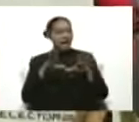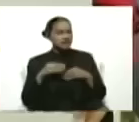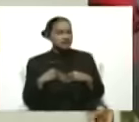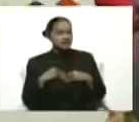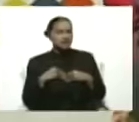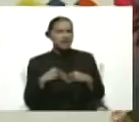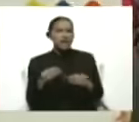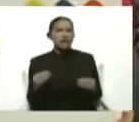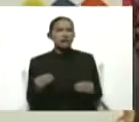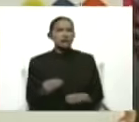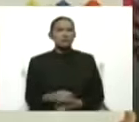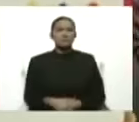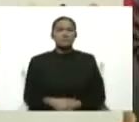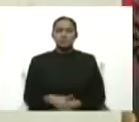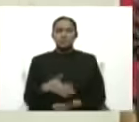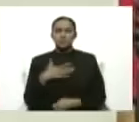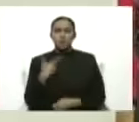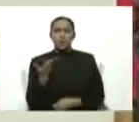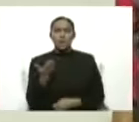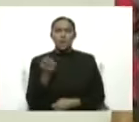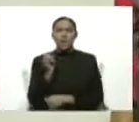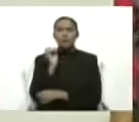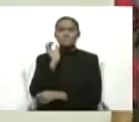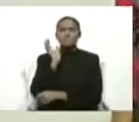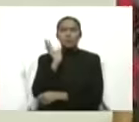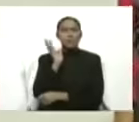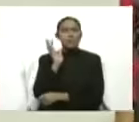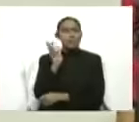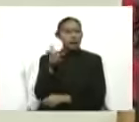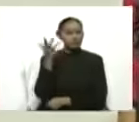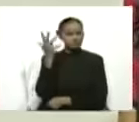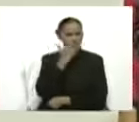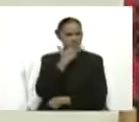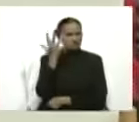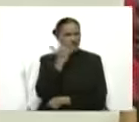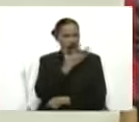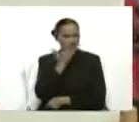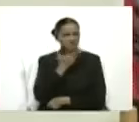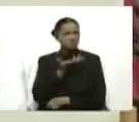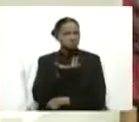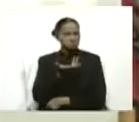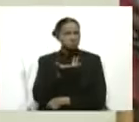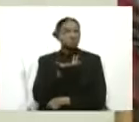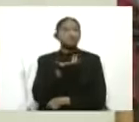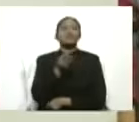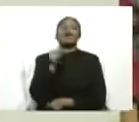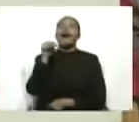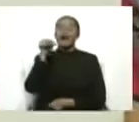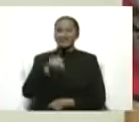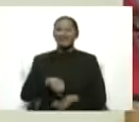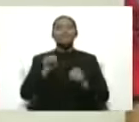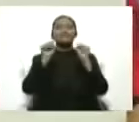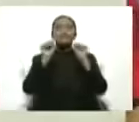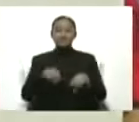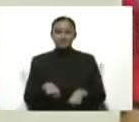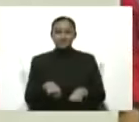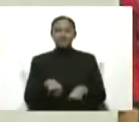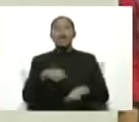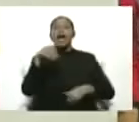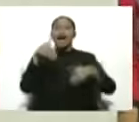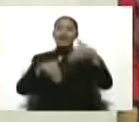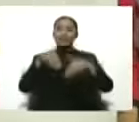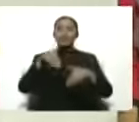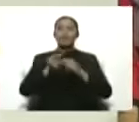vía ahí extraña. Ok, aquí va a haber elecciones el 28 de